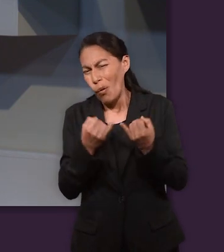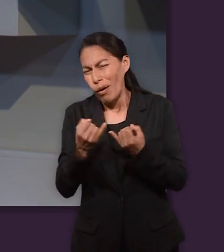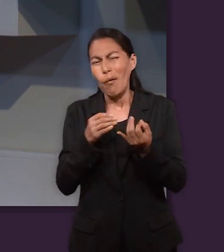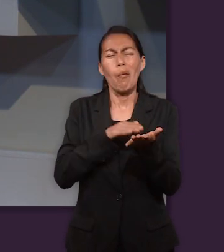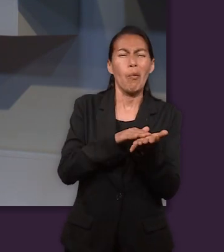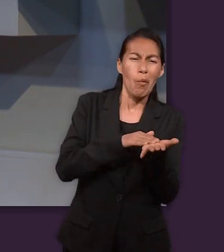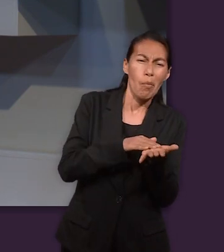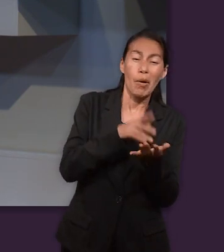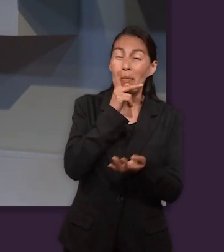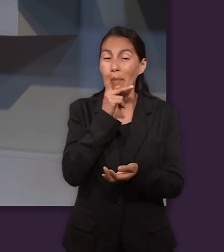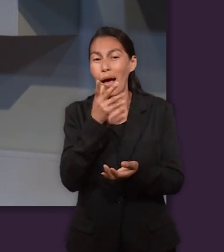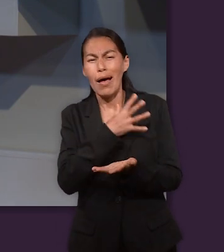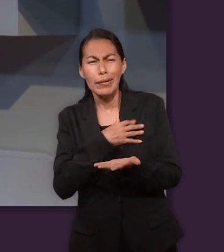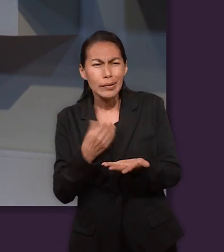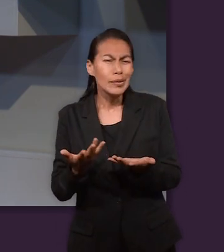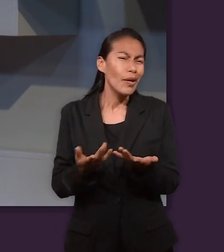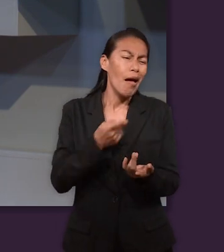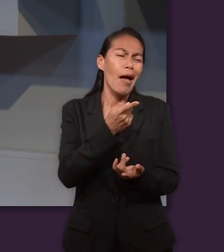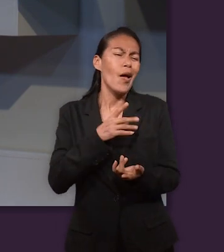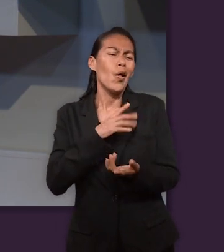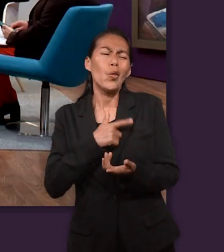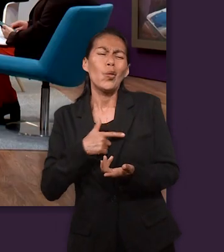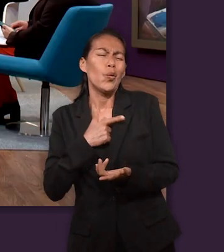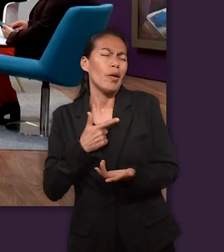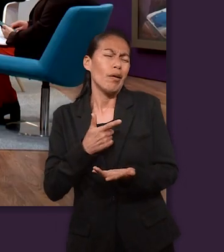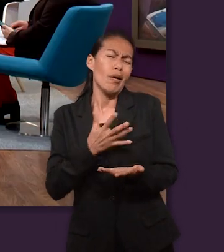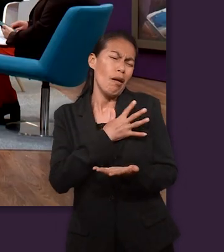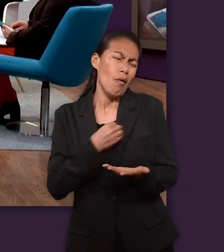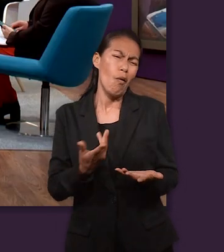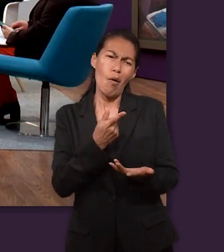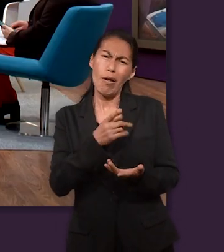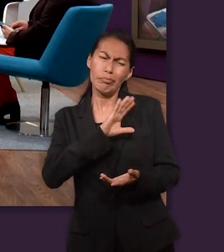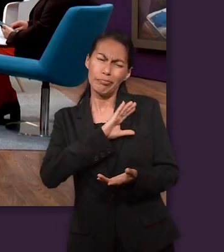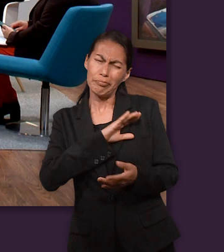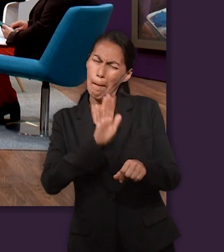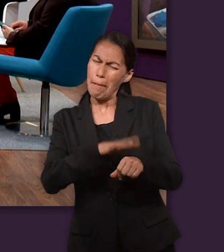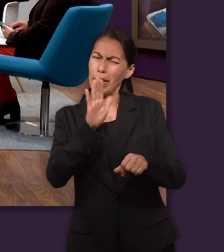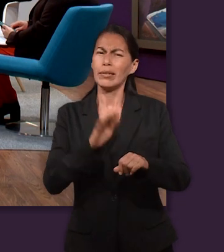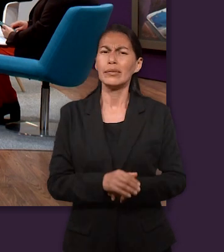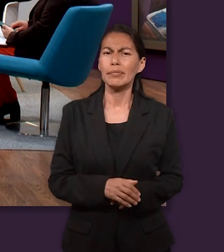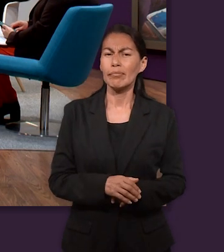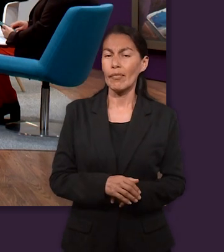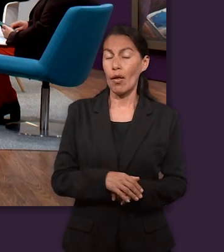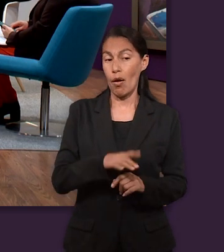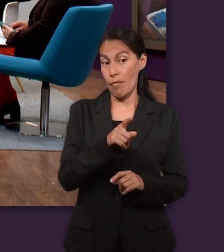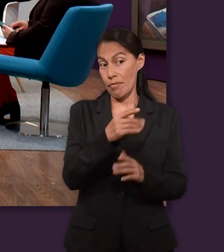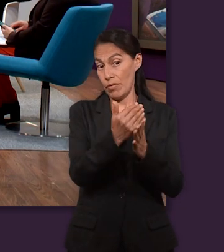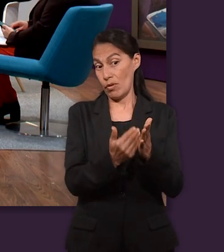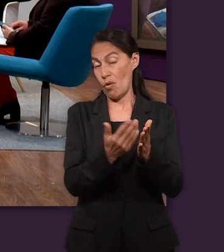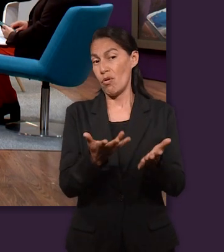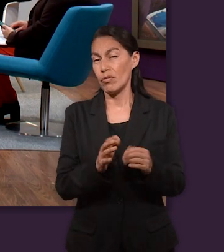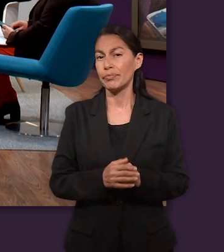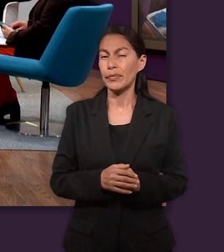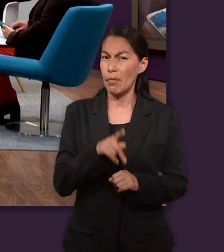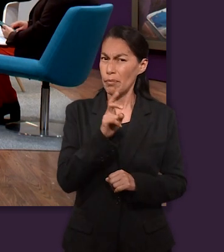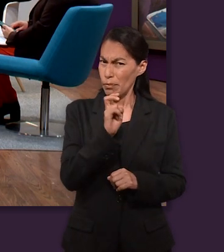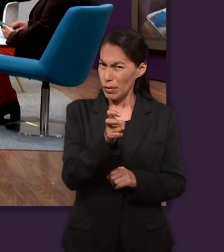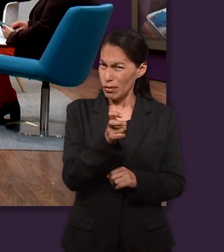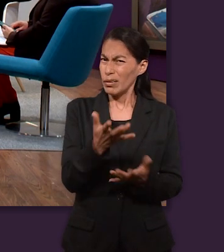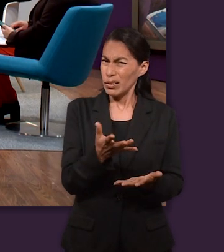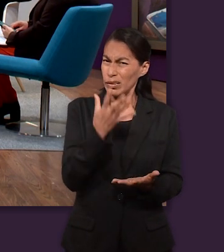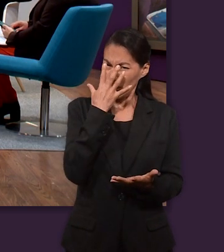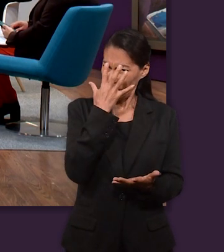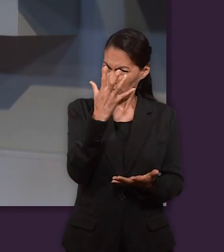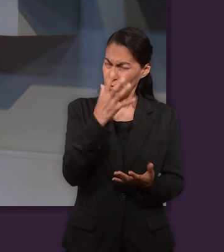relajo entre los hijos y los papás, de que ahí es que tu hija favorita es mi hermana menor. Pero